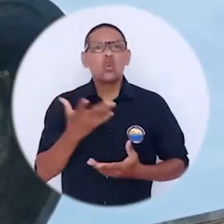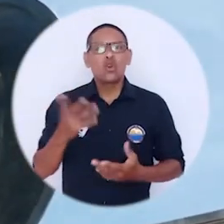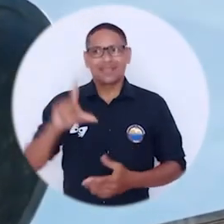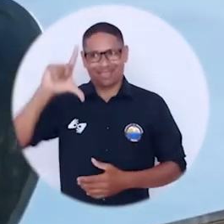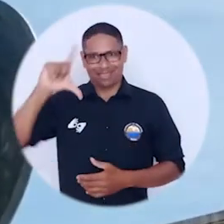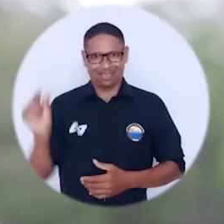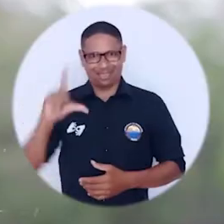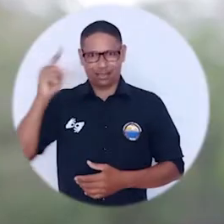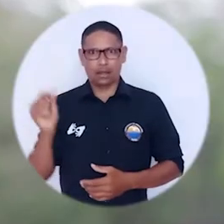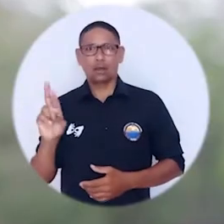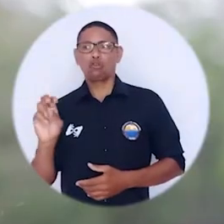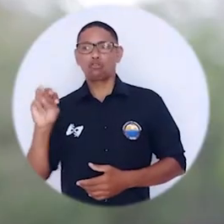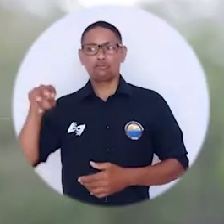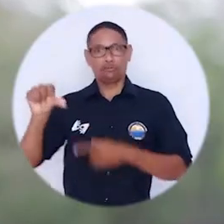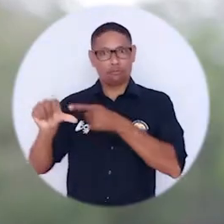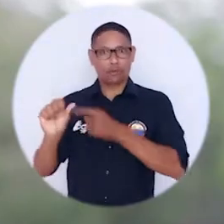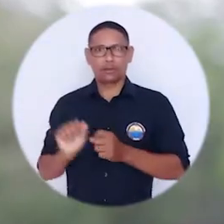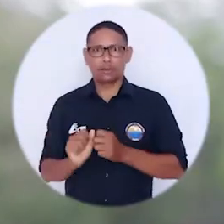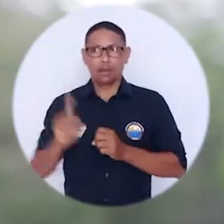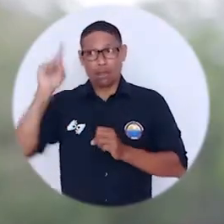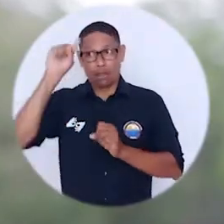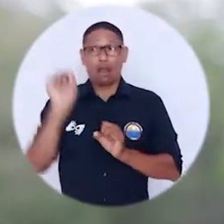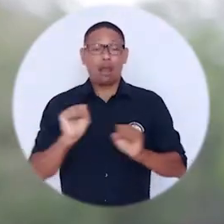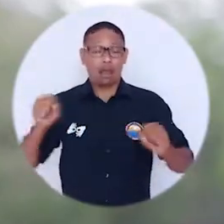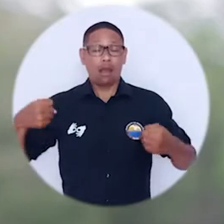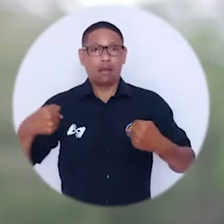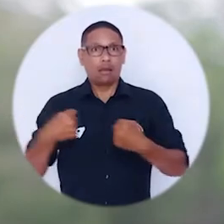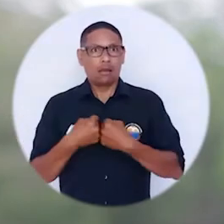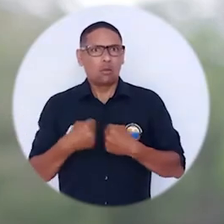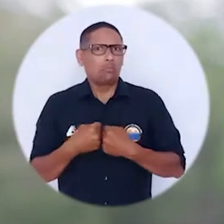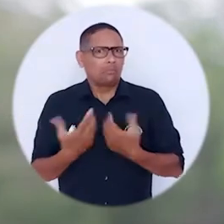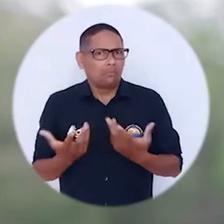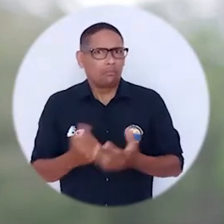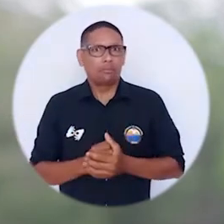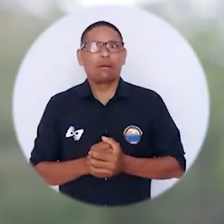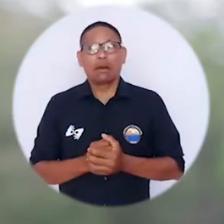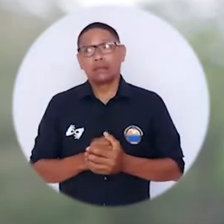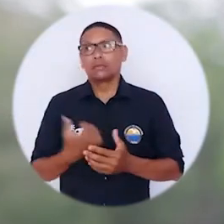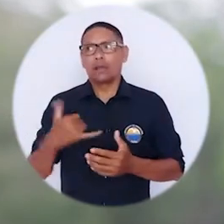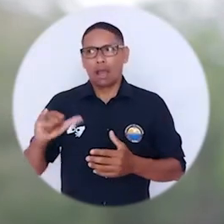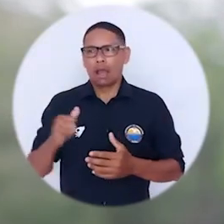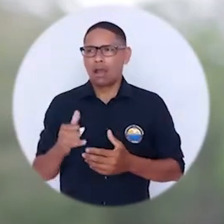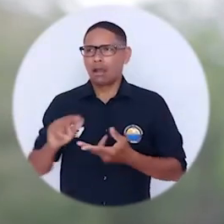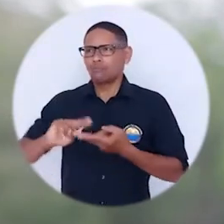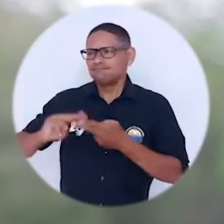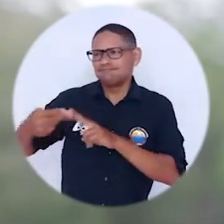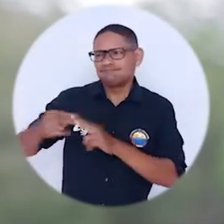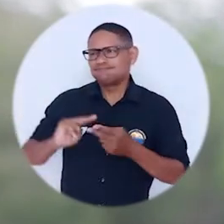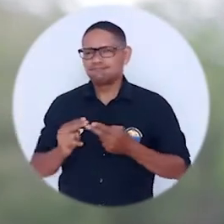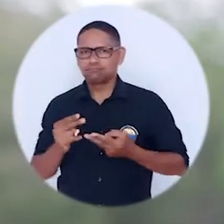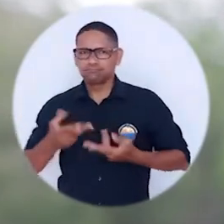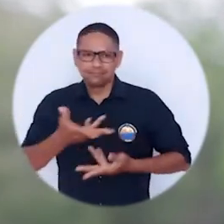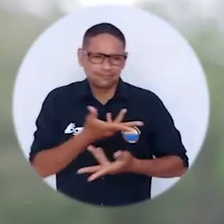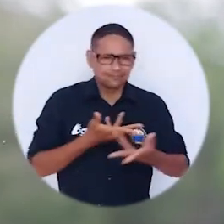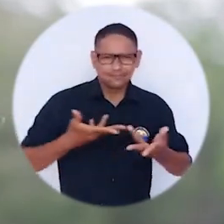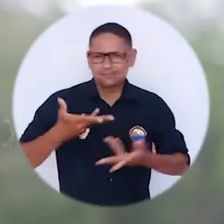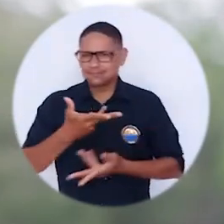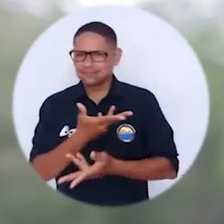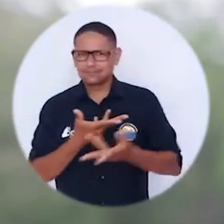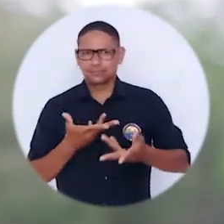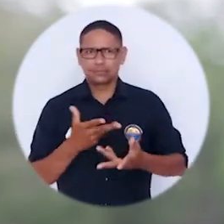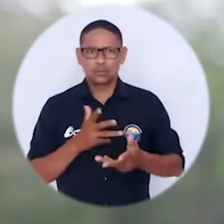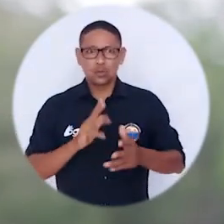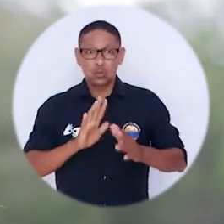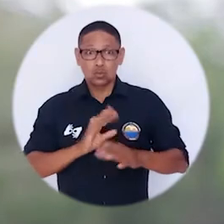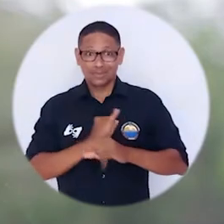Italia. Estos convenios han sido posibles gracias a las relaciones y al trabajo que hace de